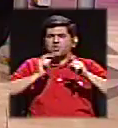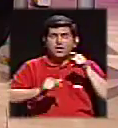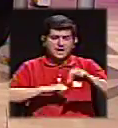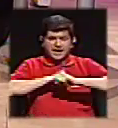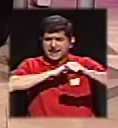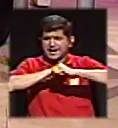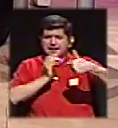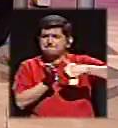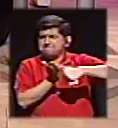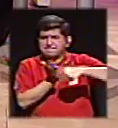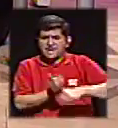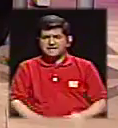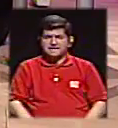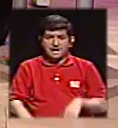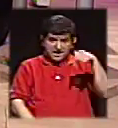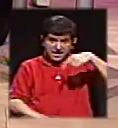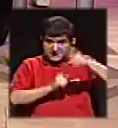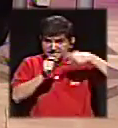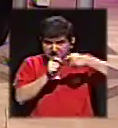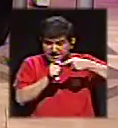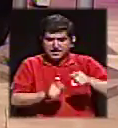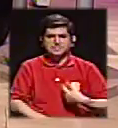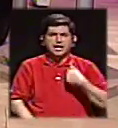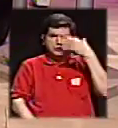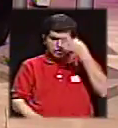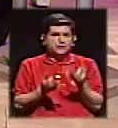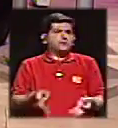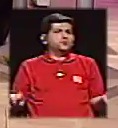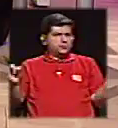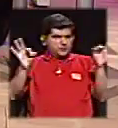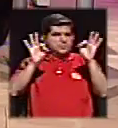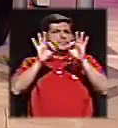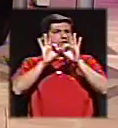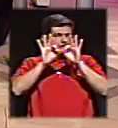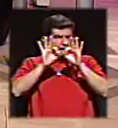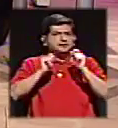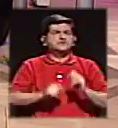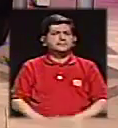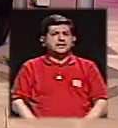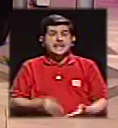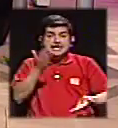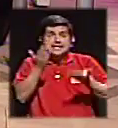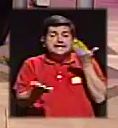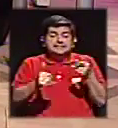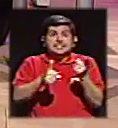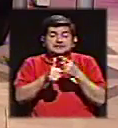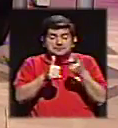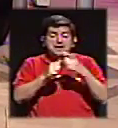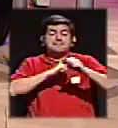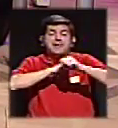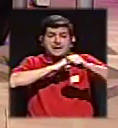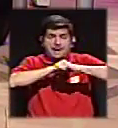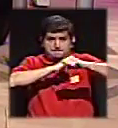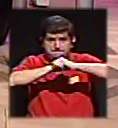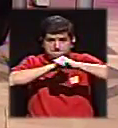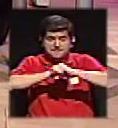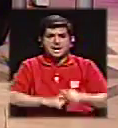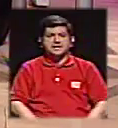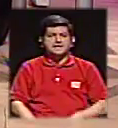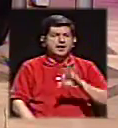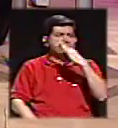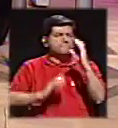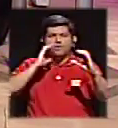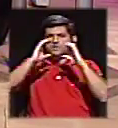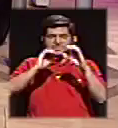En estas campañas electorales. ¿En esta campaña electoral? Yo creo que un papel fundamental. Fundamental. Tal vez sea la primera campaña en la cual los